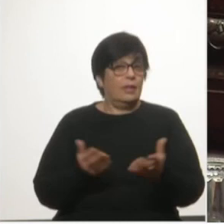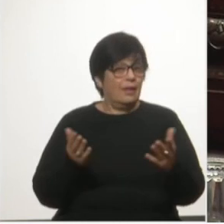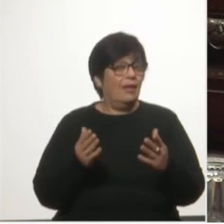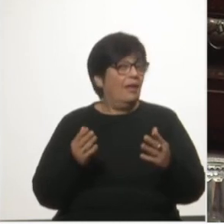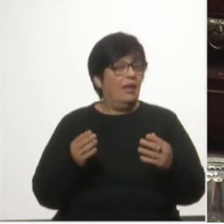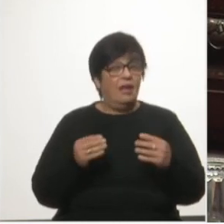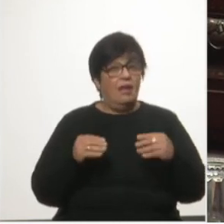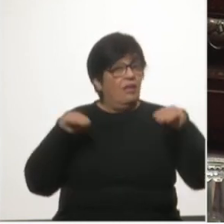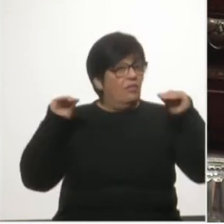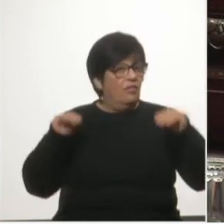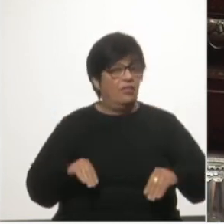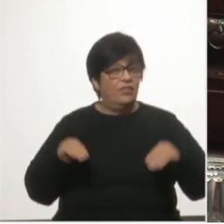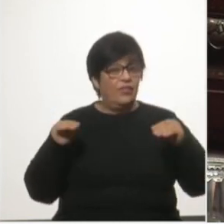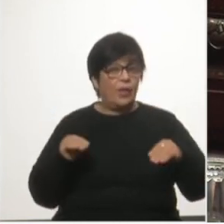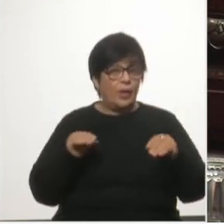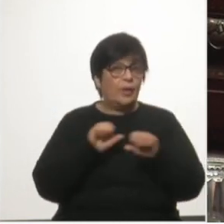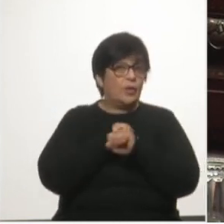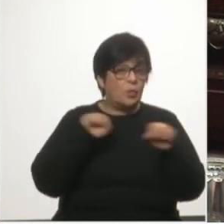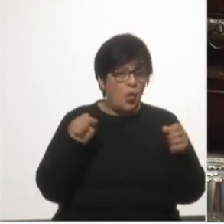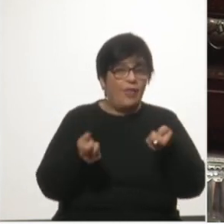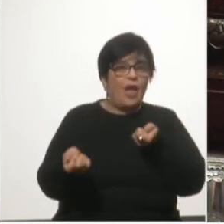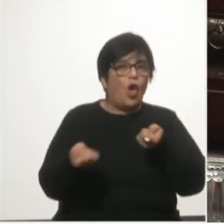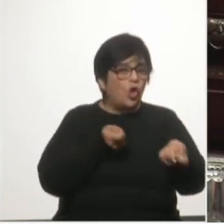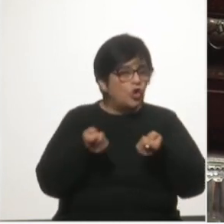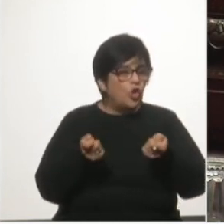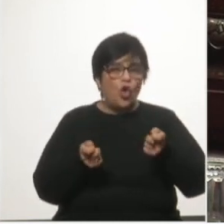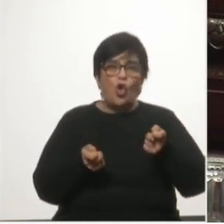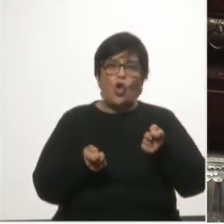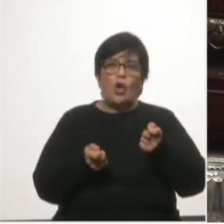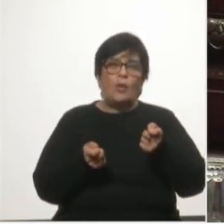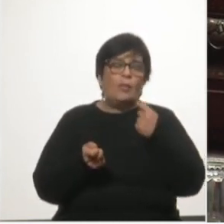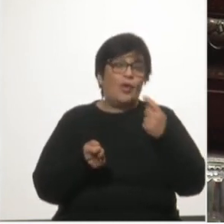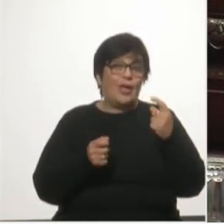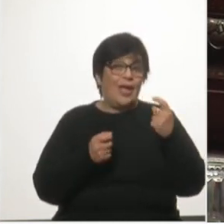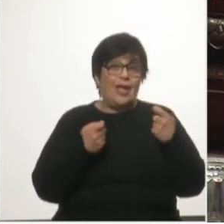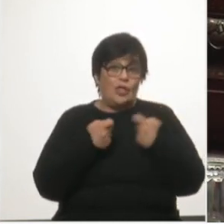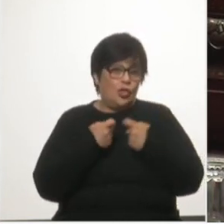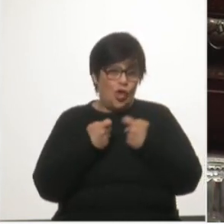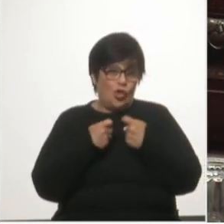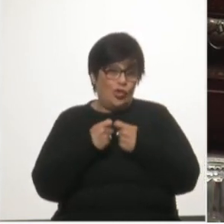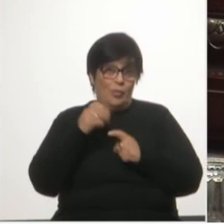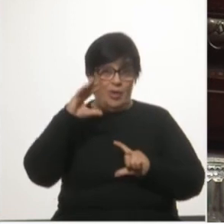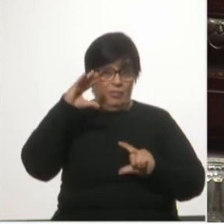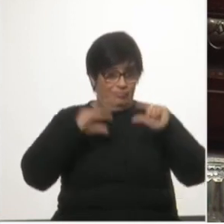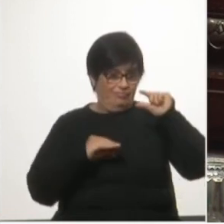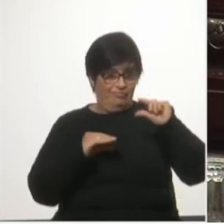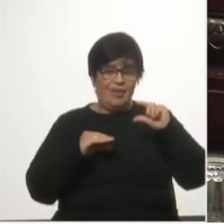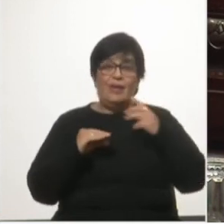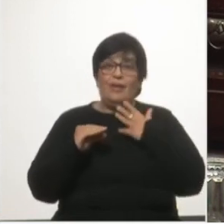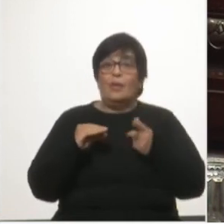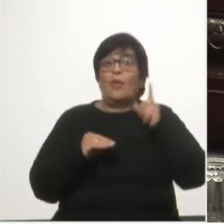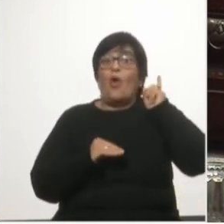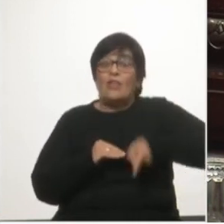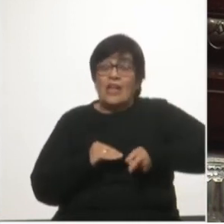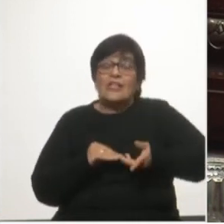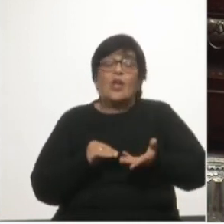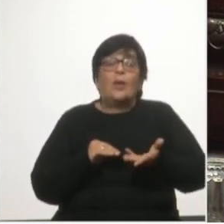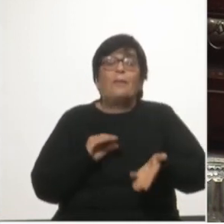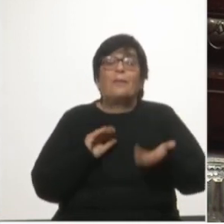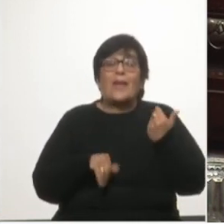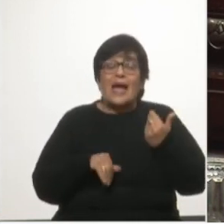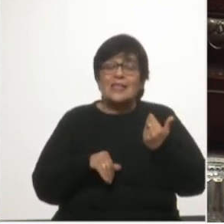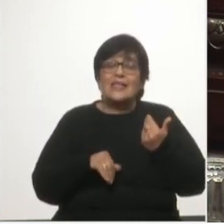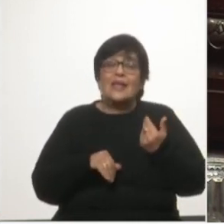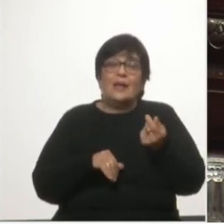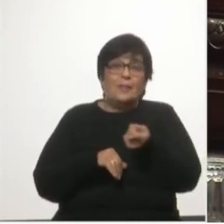debilita notoriamente la capacidad de control del Estado como socio minoritario, eliminando la obligación de que las capitalizaciones